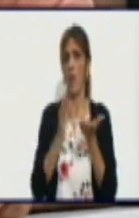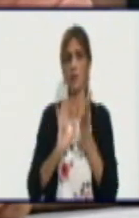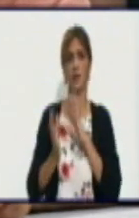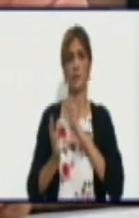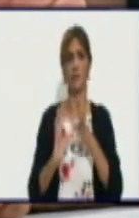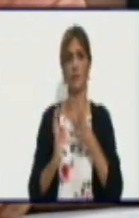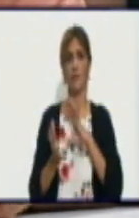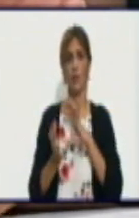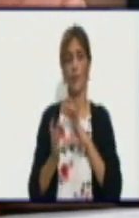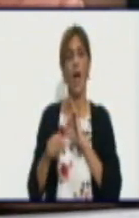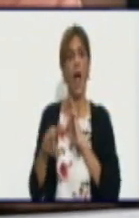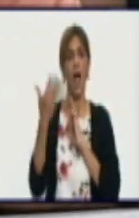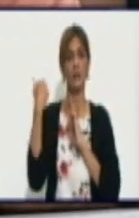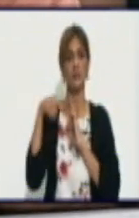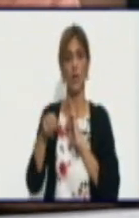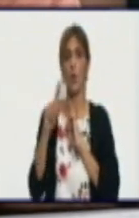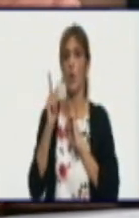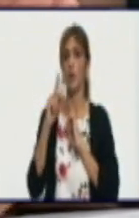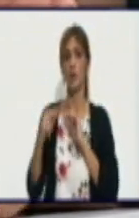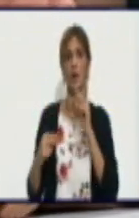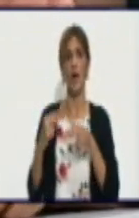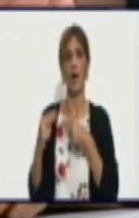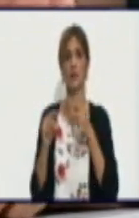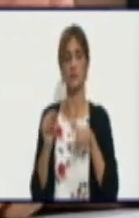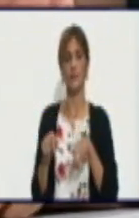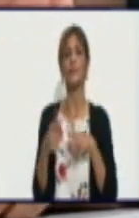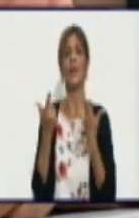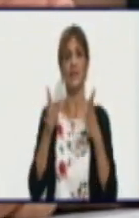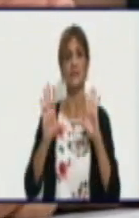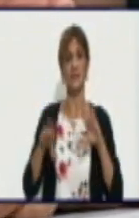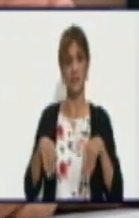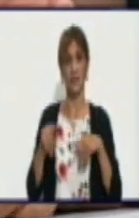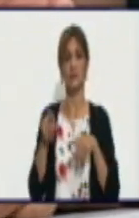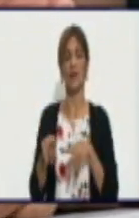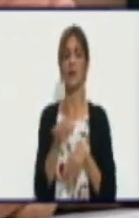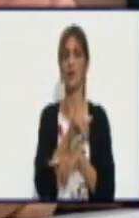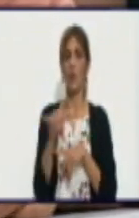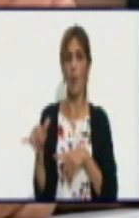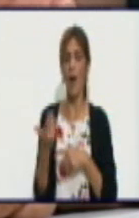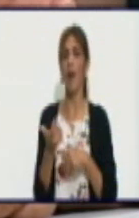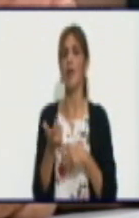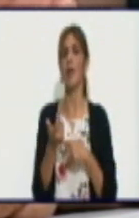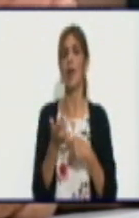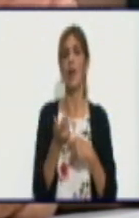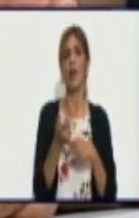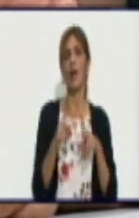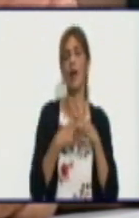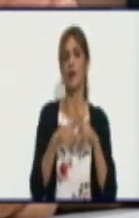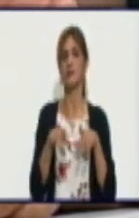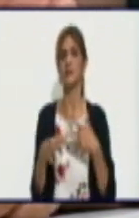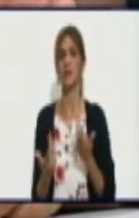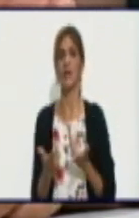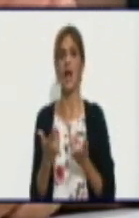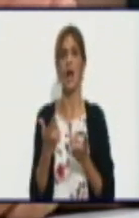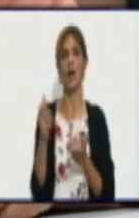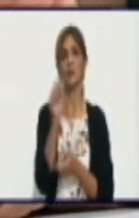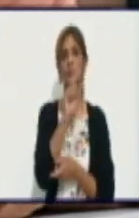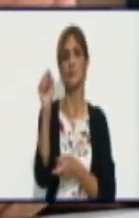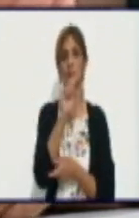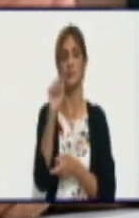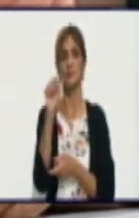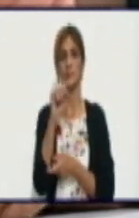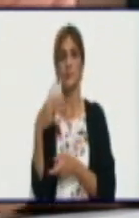que eso antes no era así. Y se aceptan como garantía ganado mayor, maquinaria y equipos automotores.